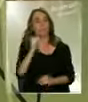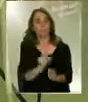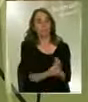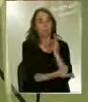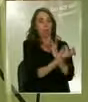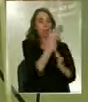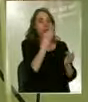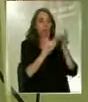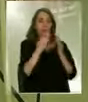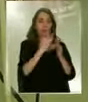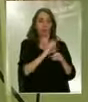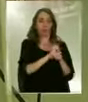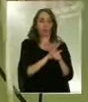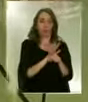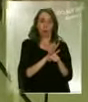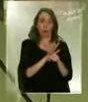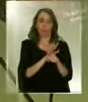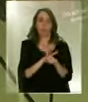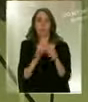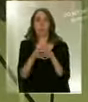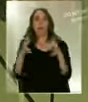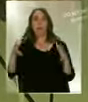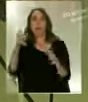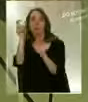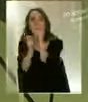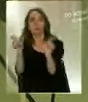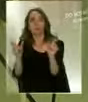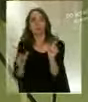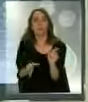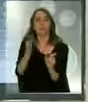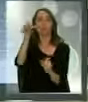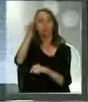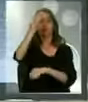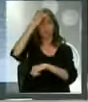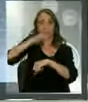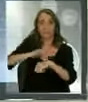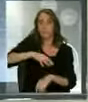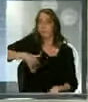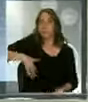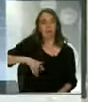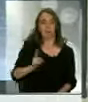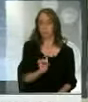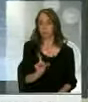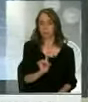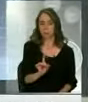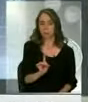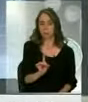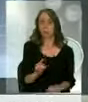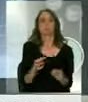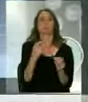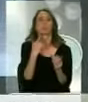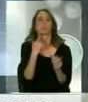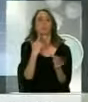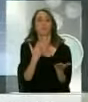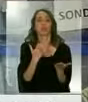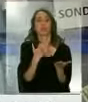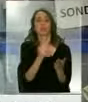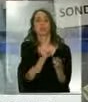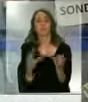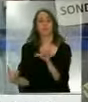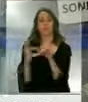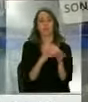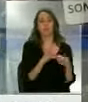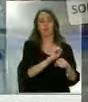haber una alza en los casos de enfermedad de Parkinson a raíz de la pandemia